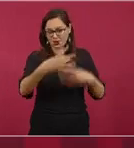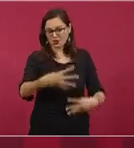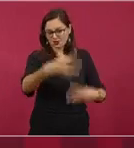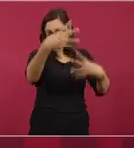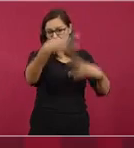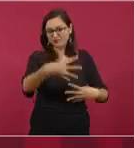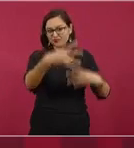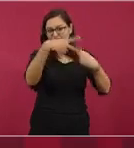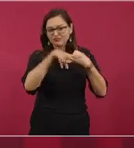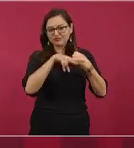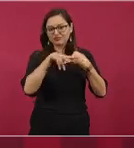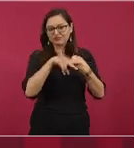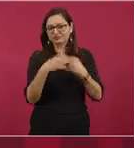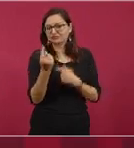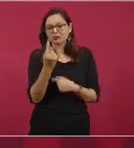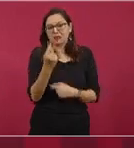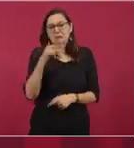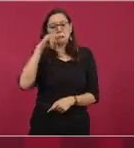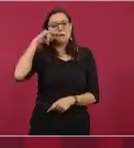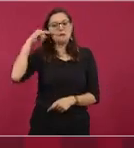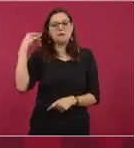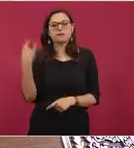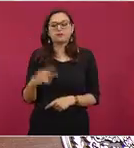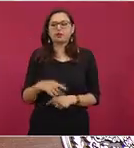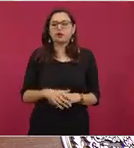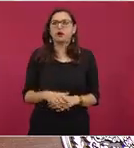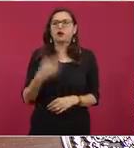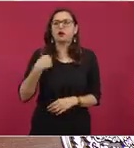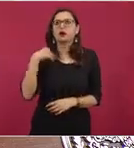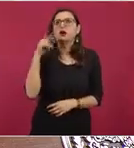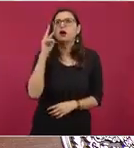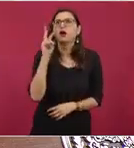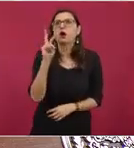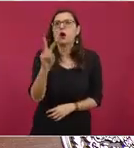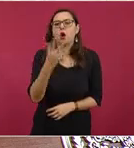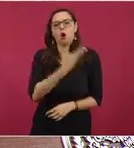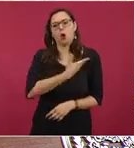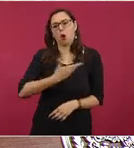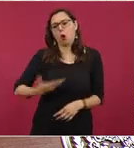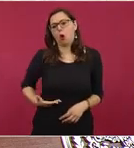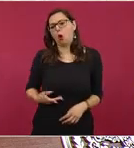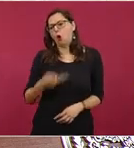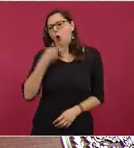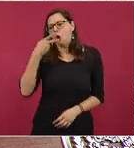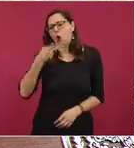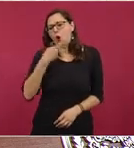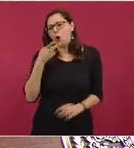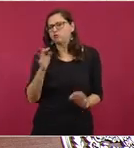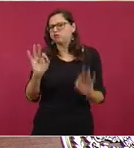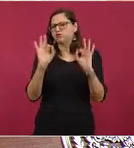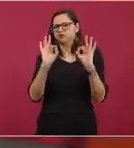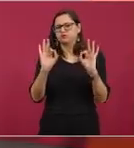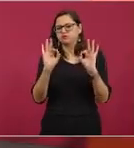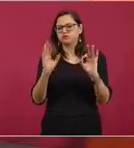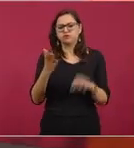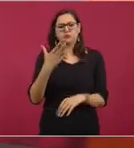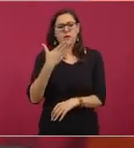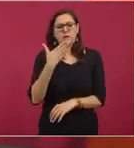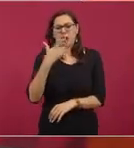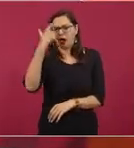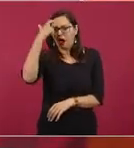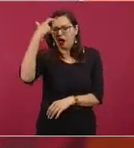o sea, qué capacidad para improvisar, porque no aparece